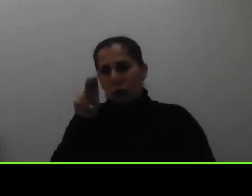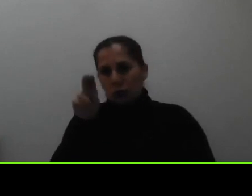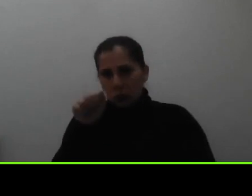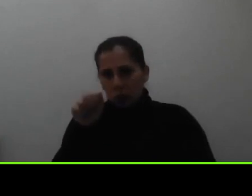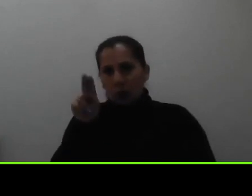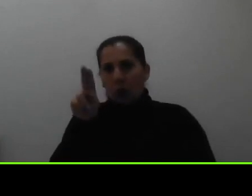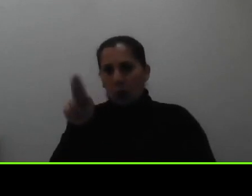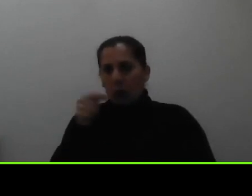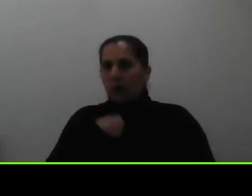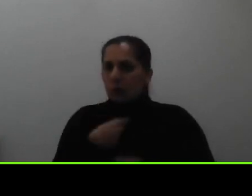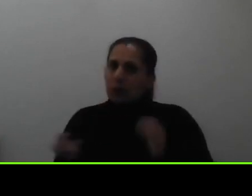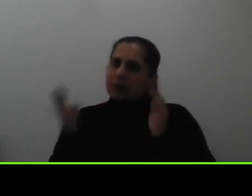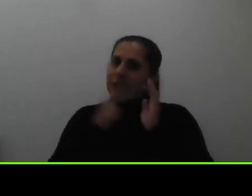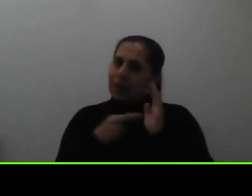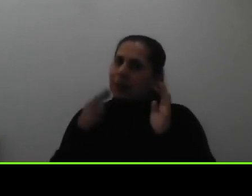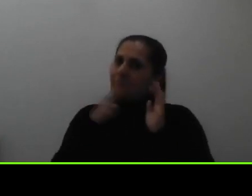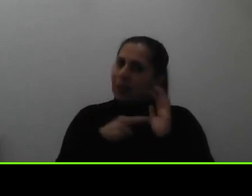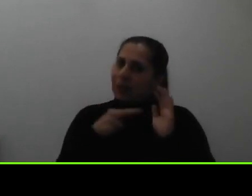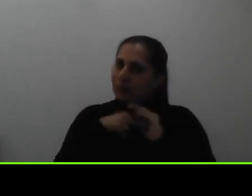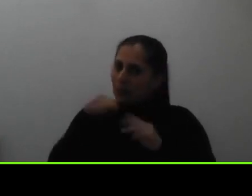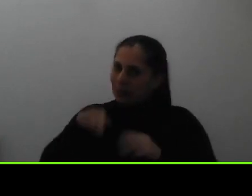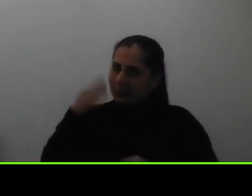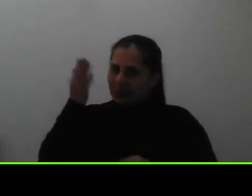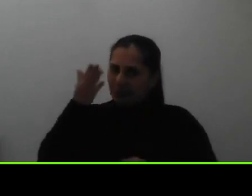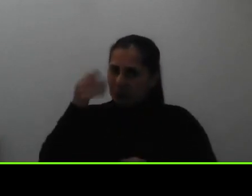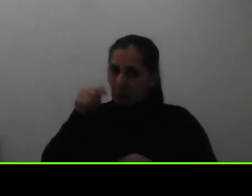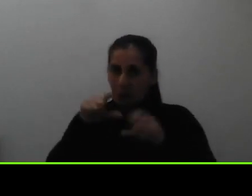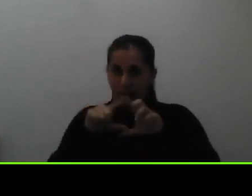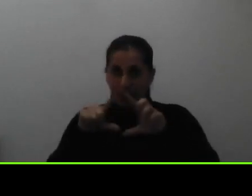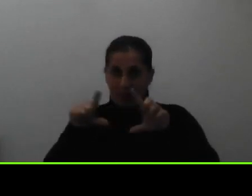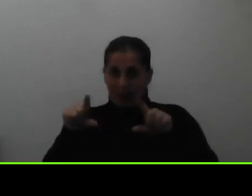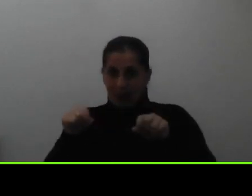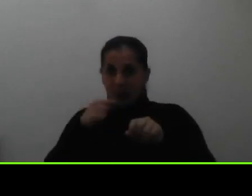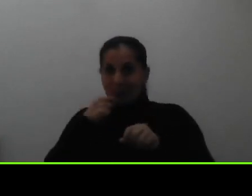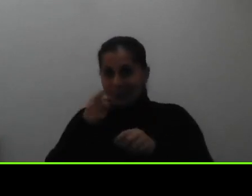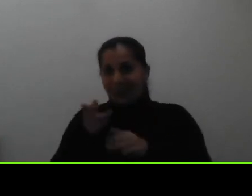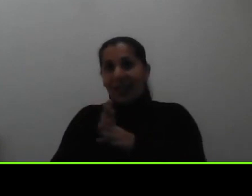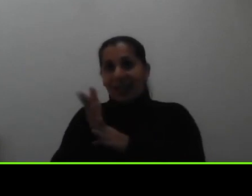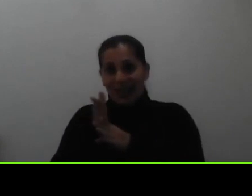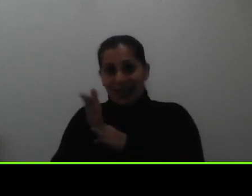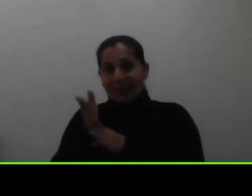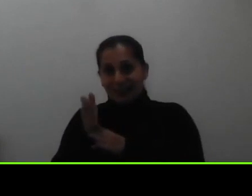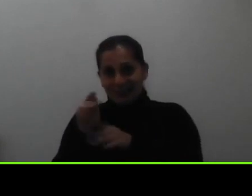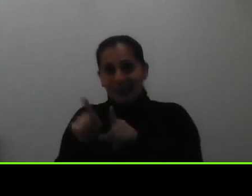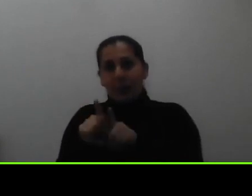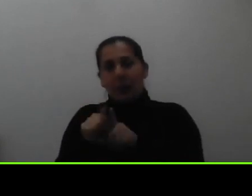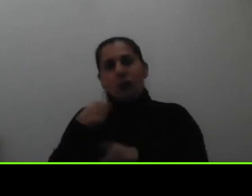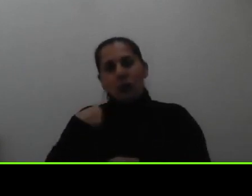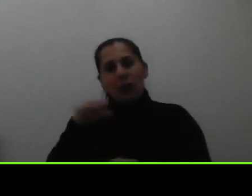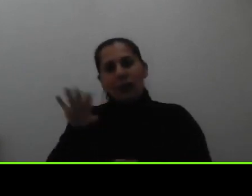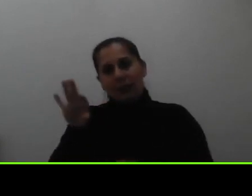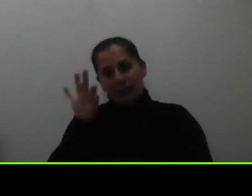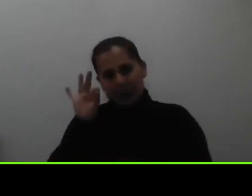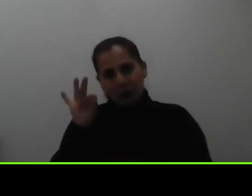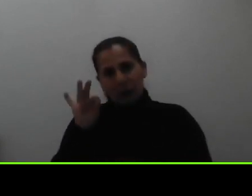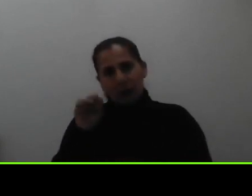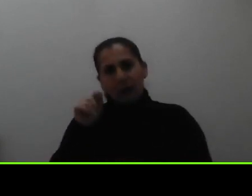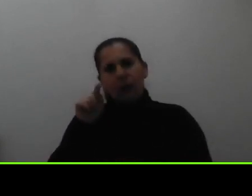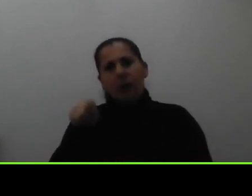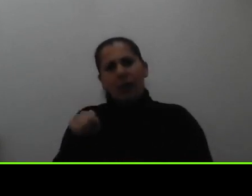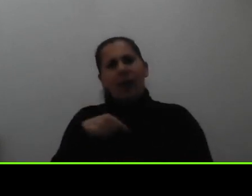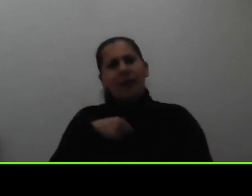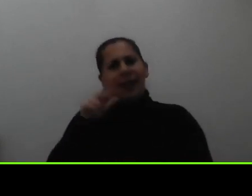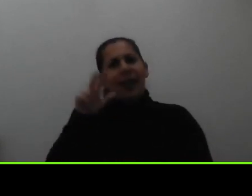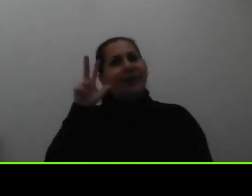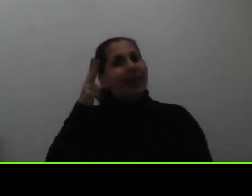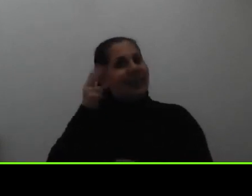la intervención abajo tienen la opción de carreras yo les invito porque ya esta es la tercera tarea que